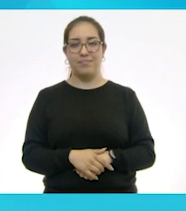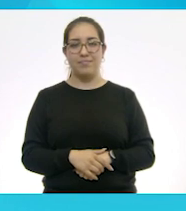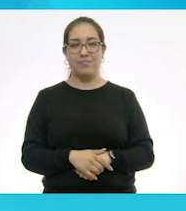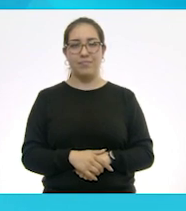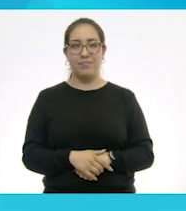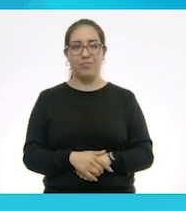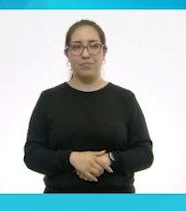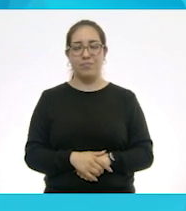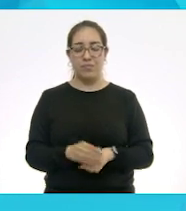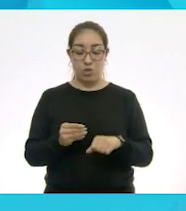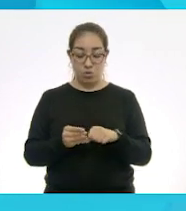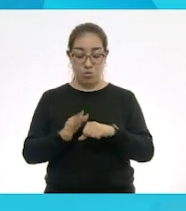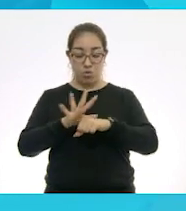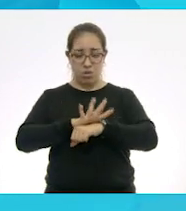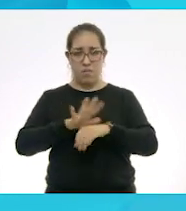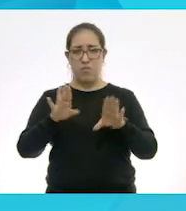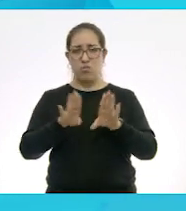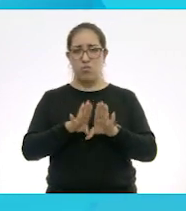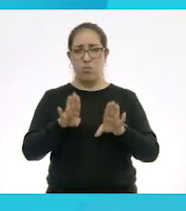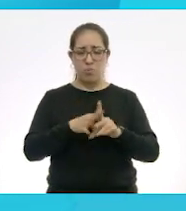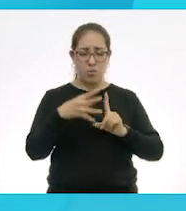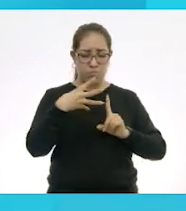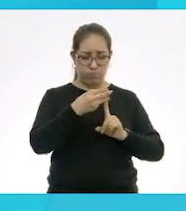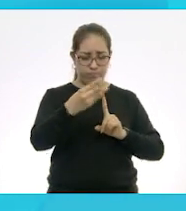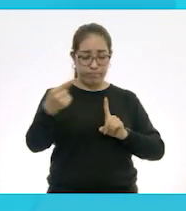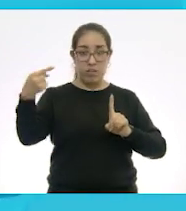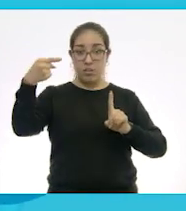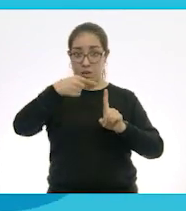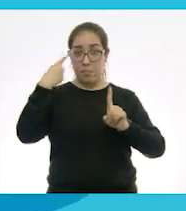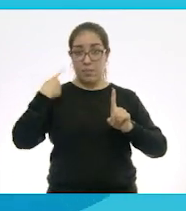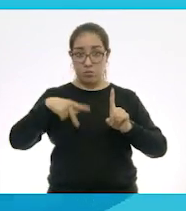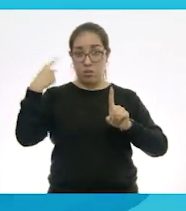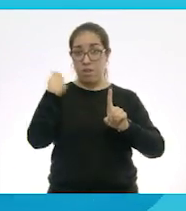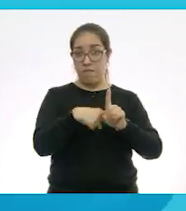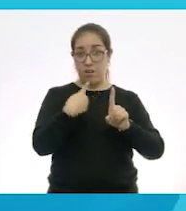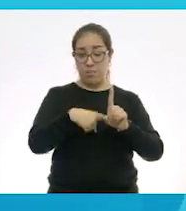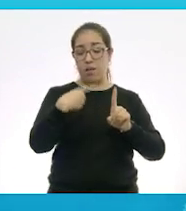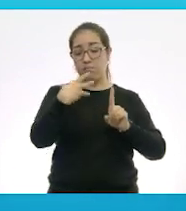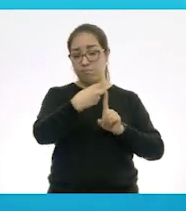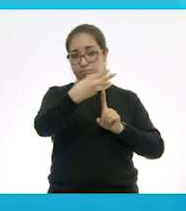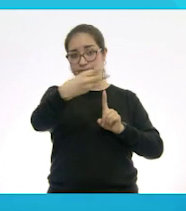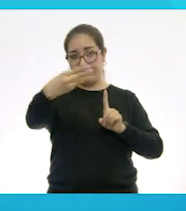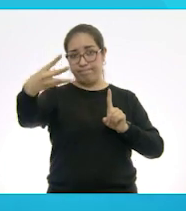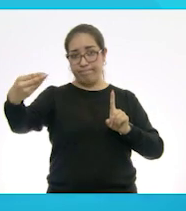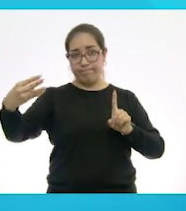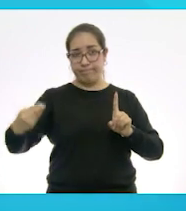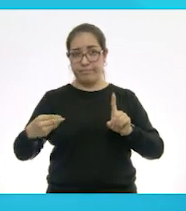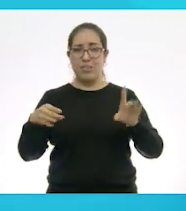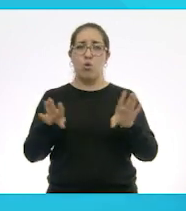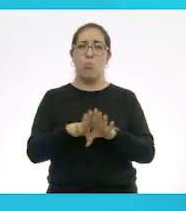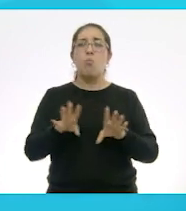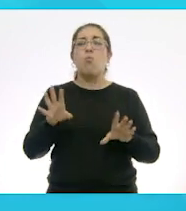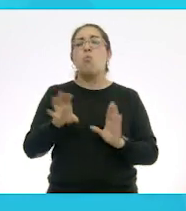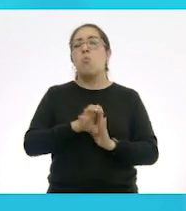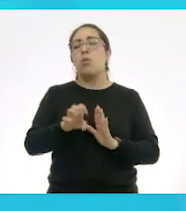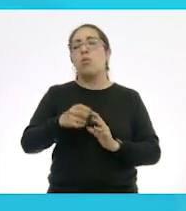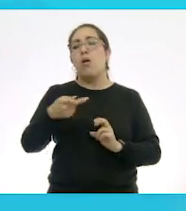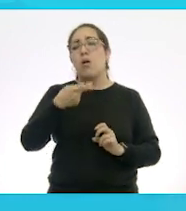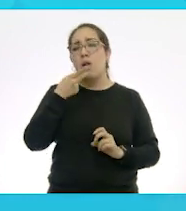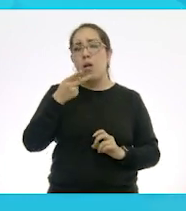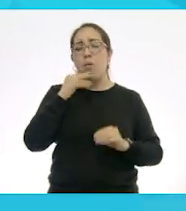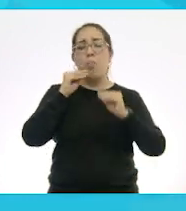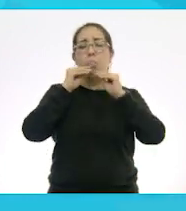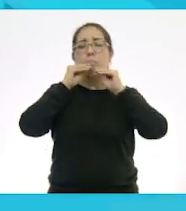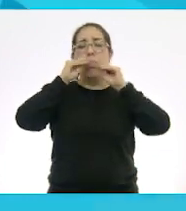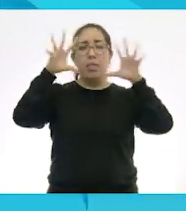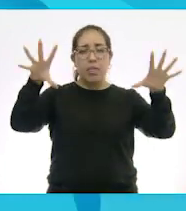Los coronavirus se transmiten a través de una persona enferma hacia otra mediante las gotas de partículas que generamos al hablar, al toser o al